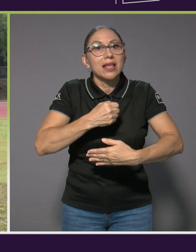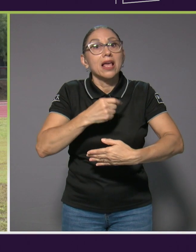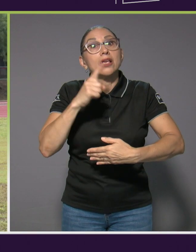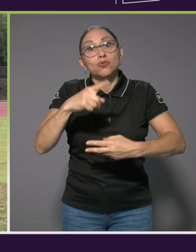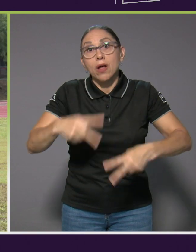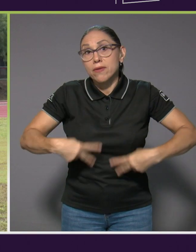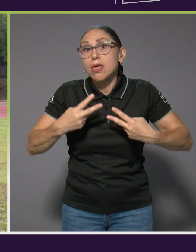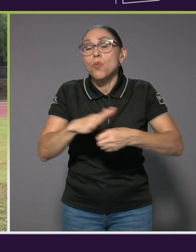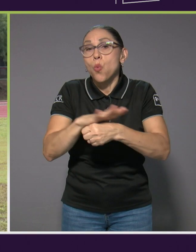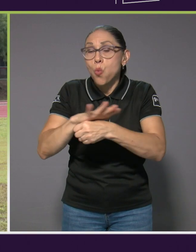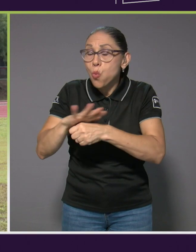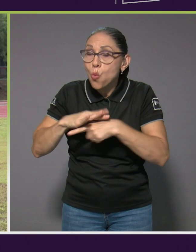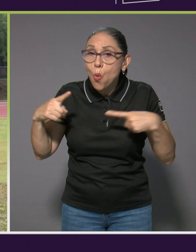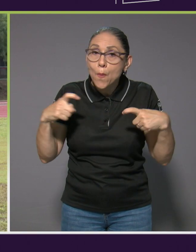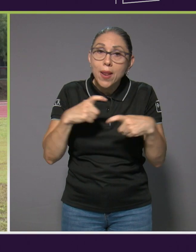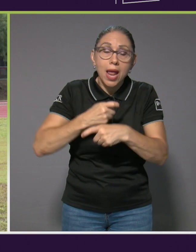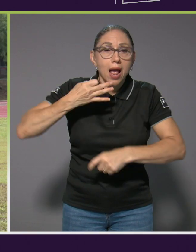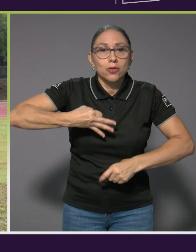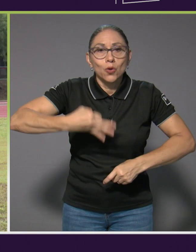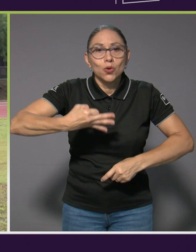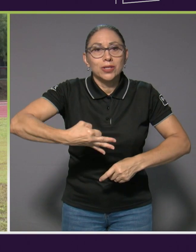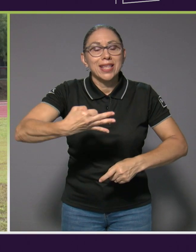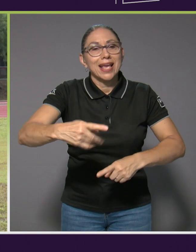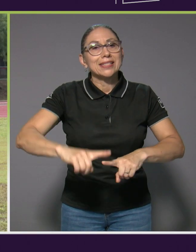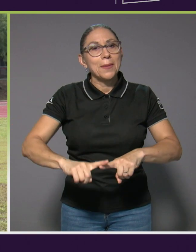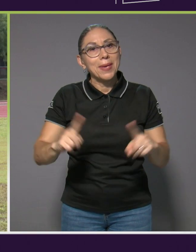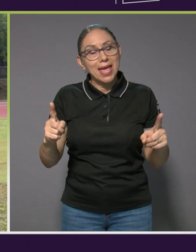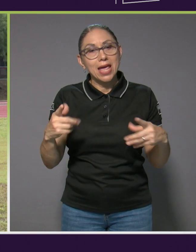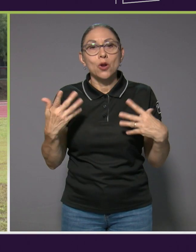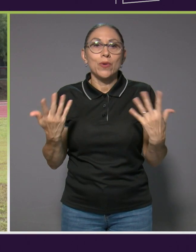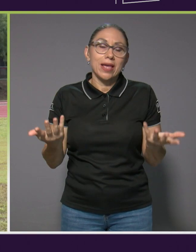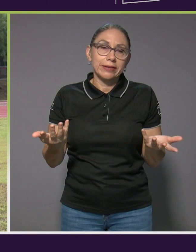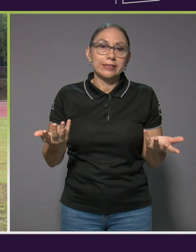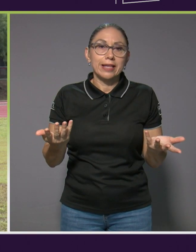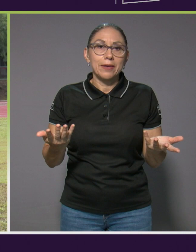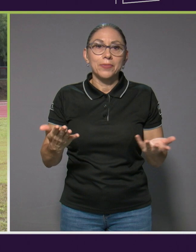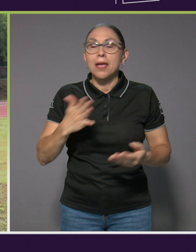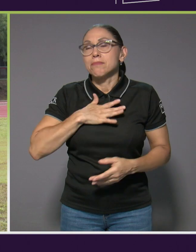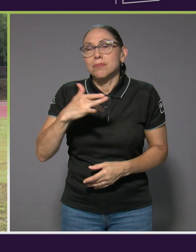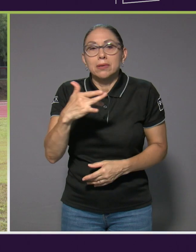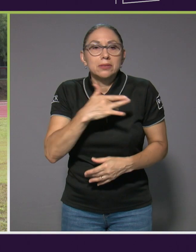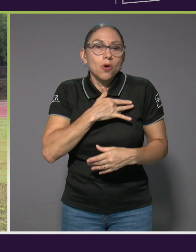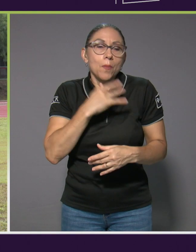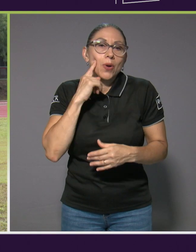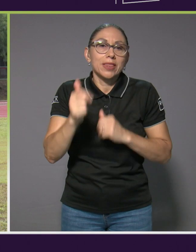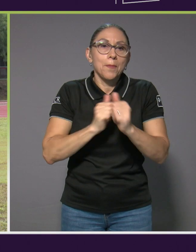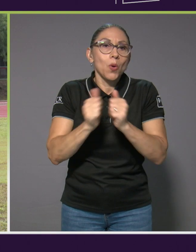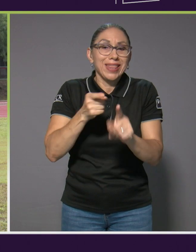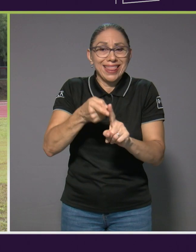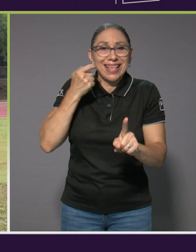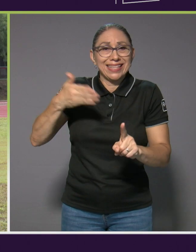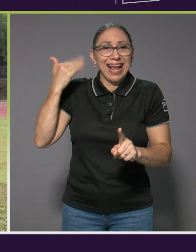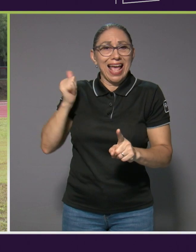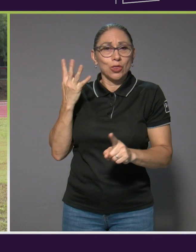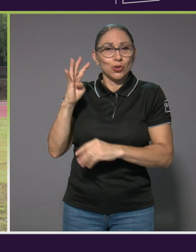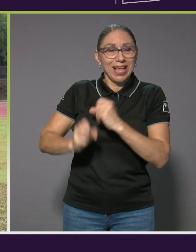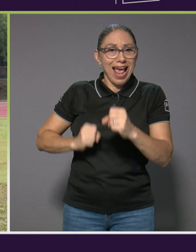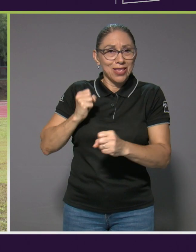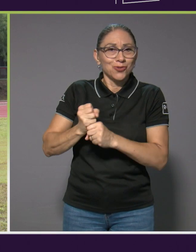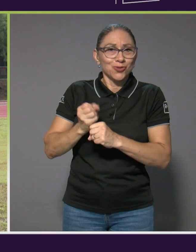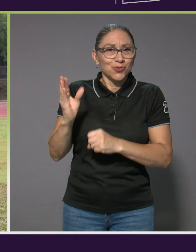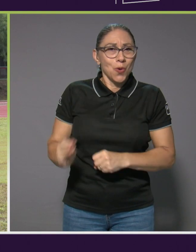complicado todos los días, pero vieras que mi pasión por el deporte de los 14 años que lo practico es